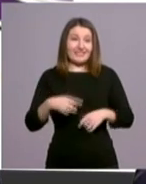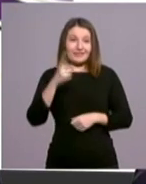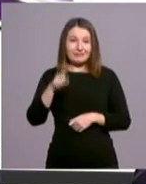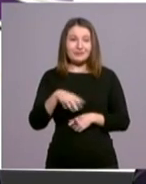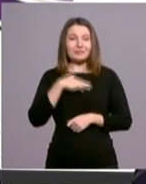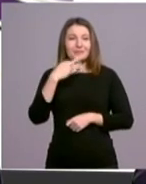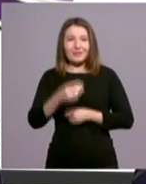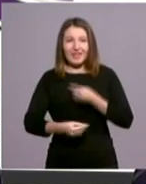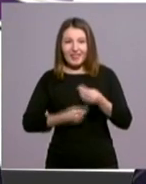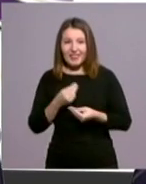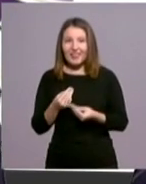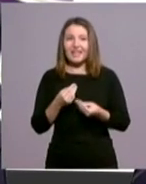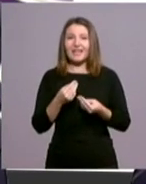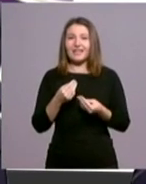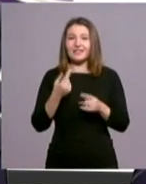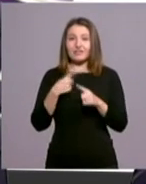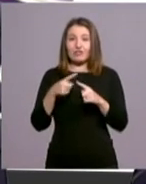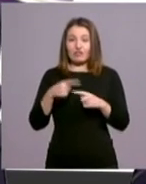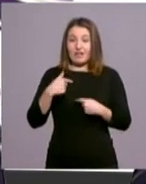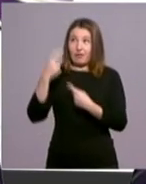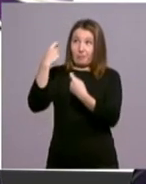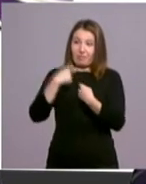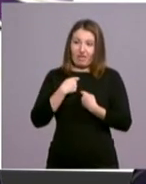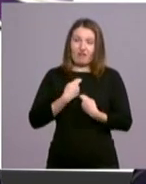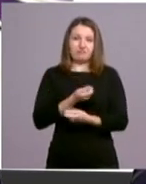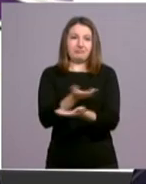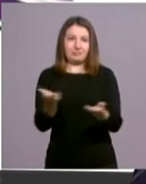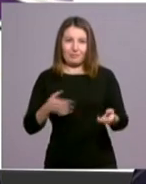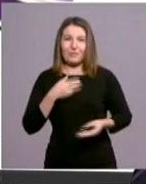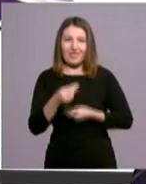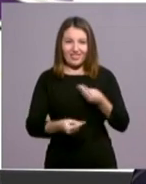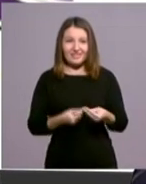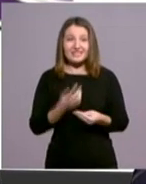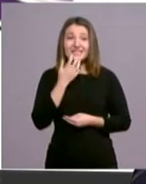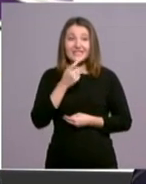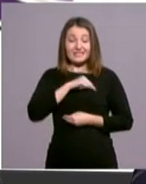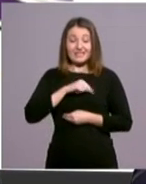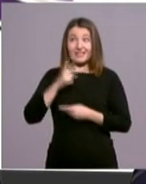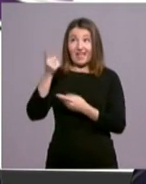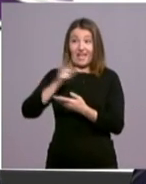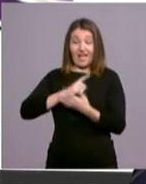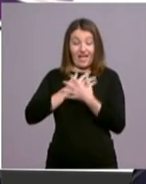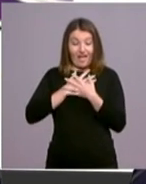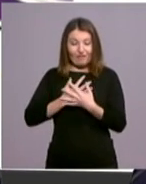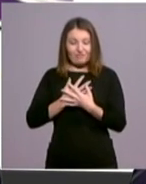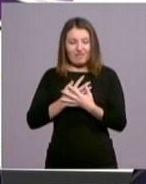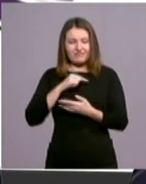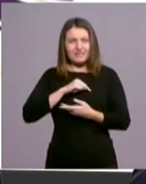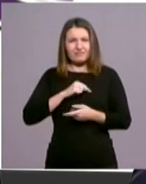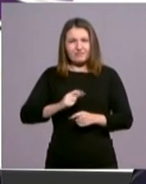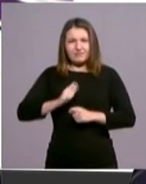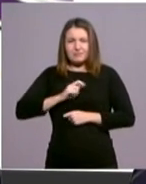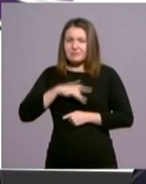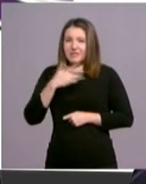y poder dar aquello que uno recibe. Cuando uno se siente amado, se siente que ha recibido la